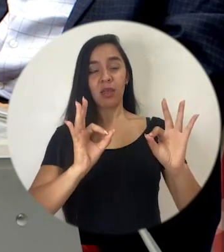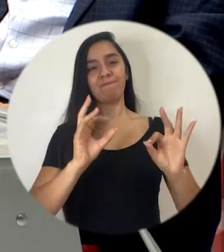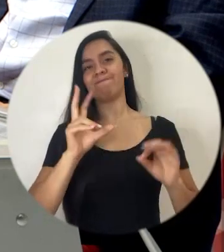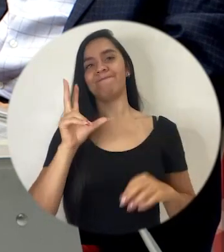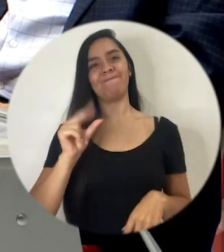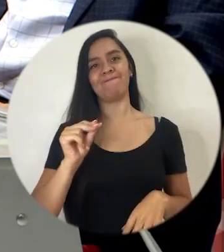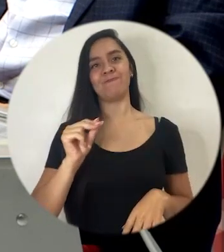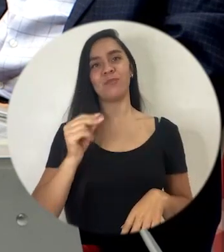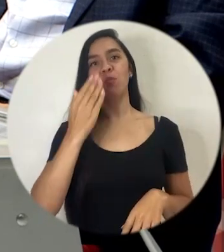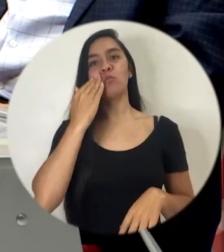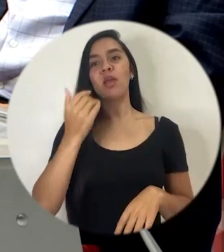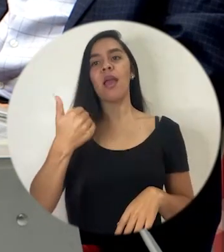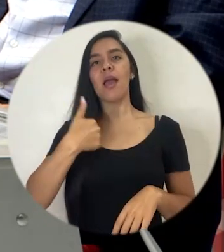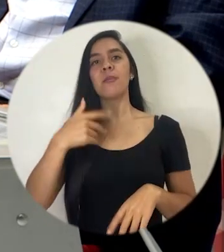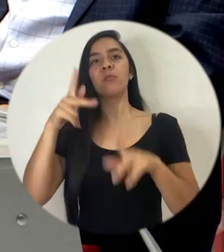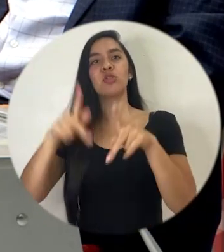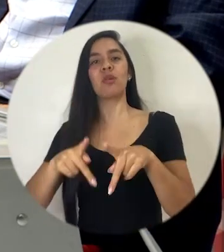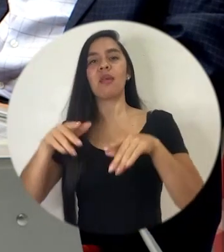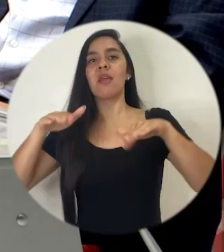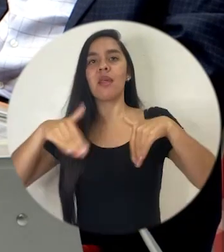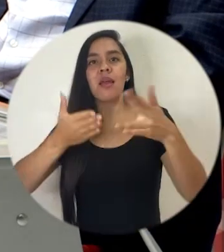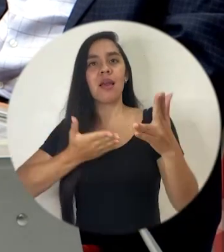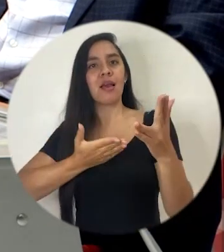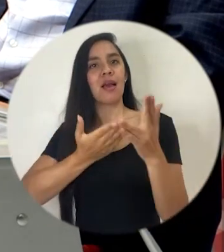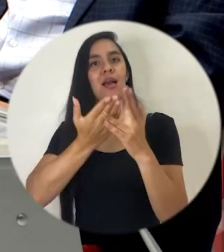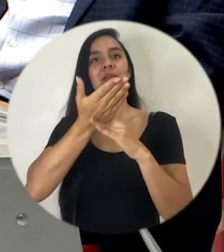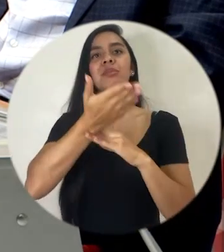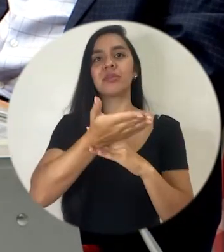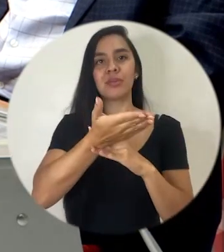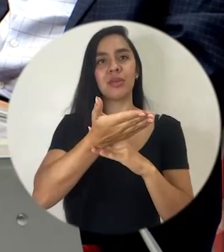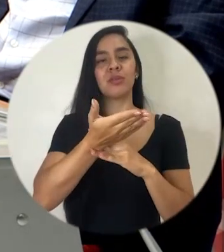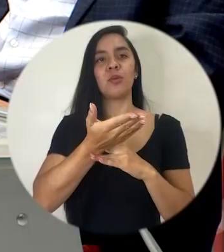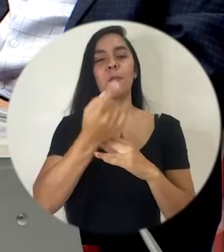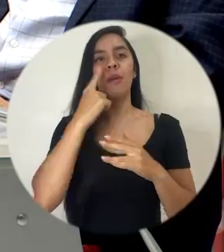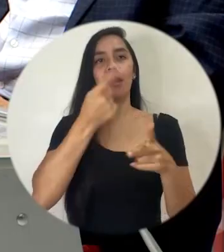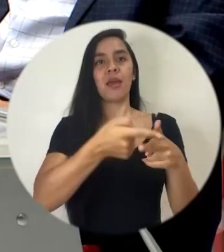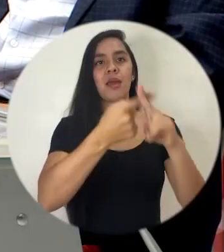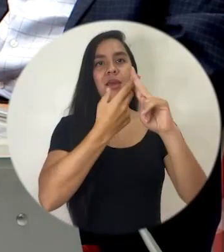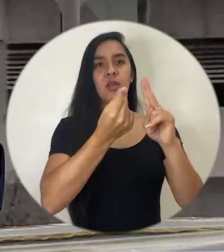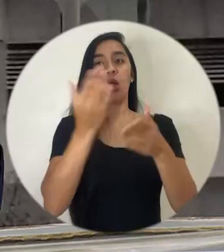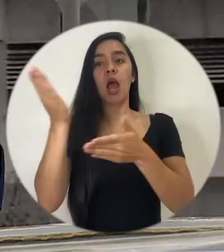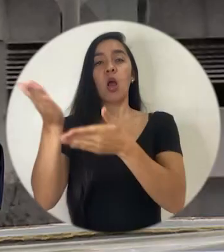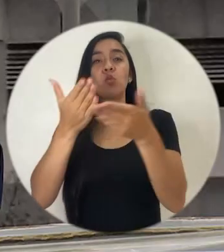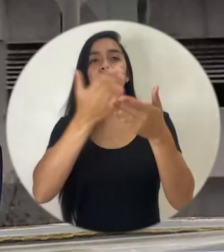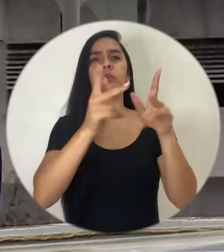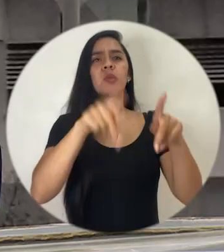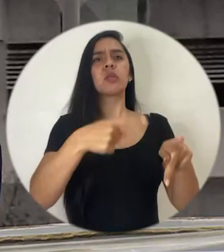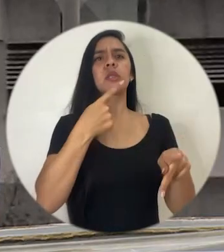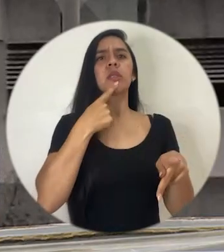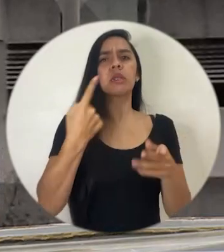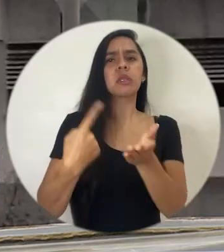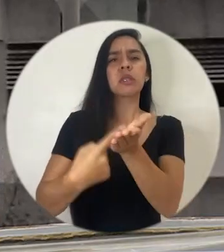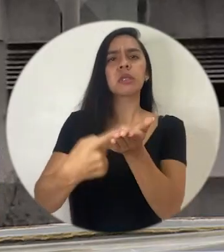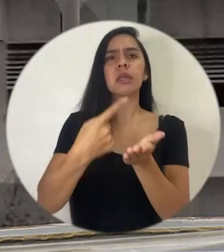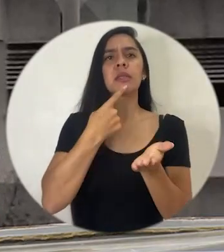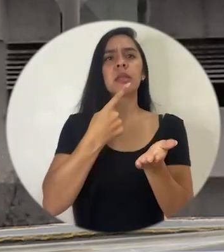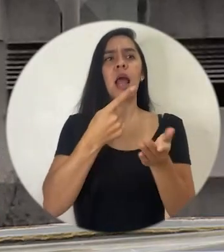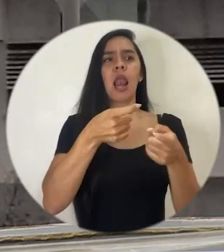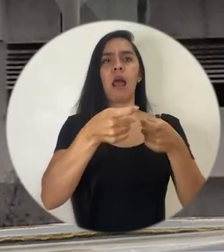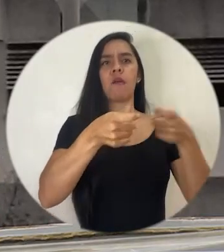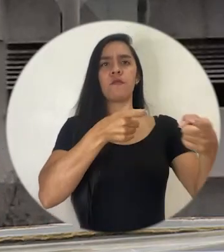de los excluidos. Ahora, algunas personas durante la discusión decían que